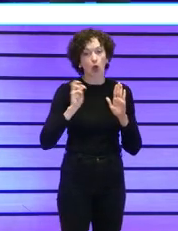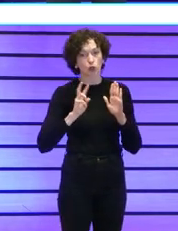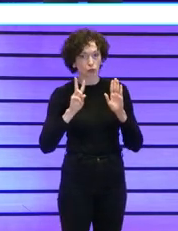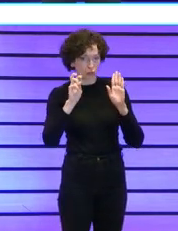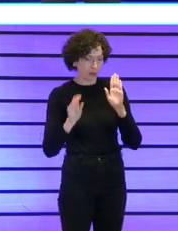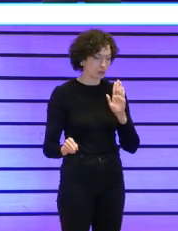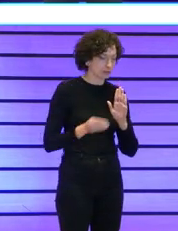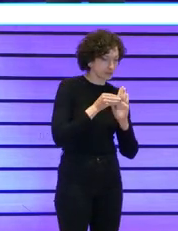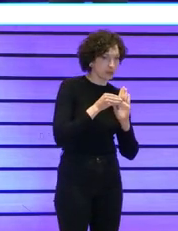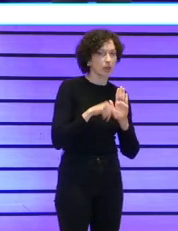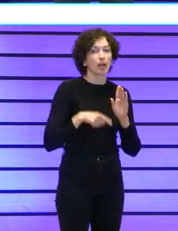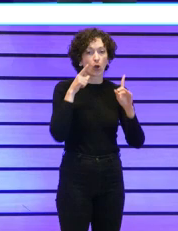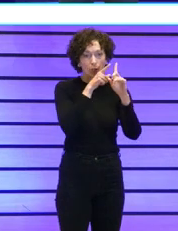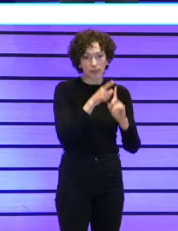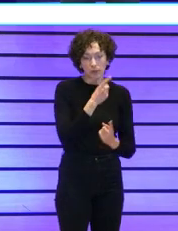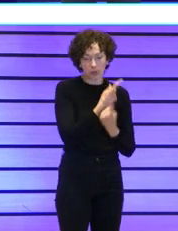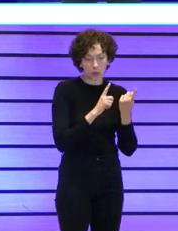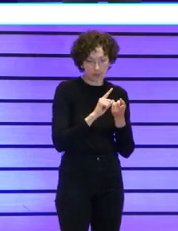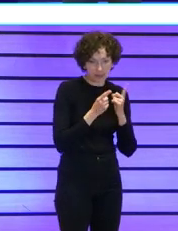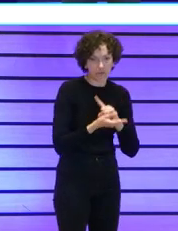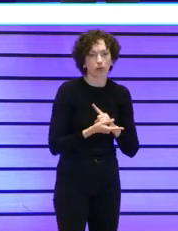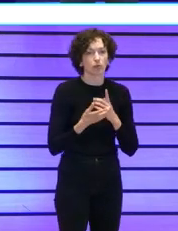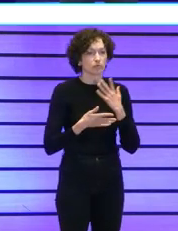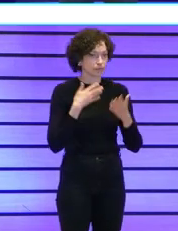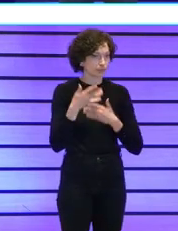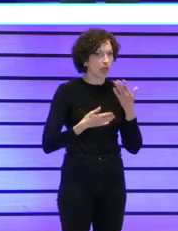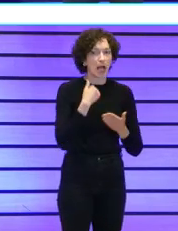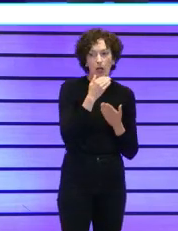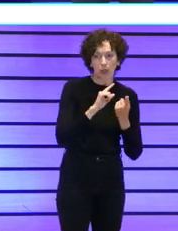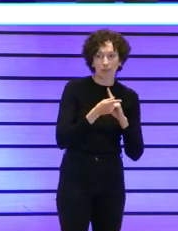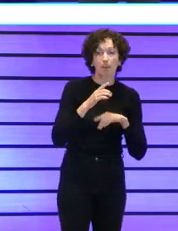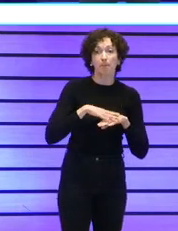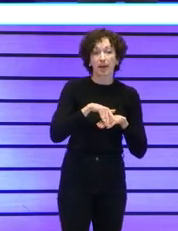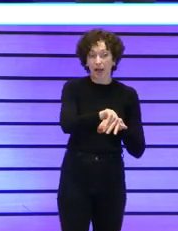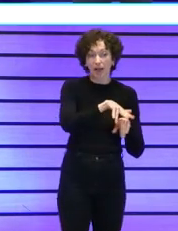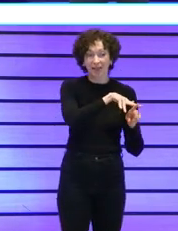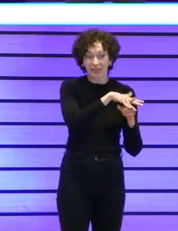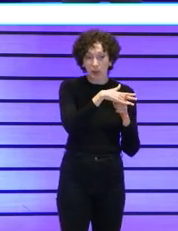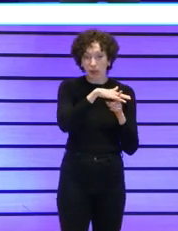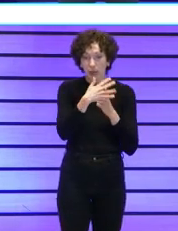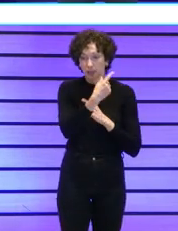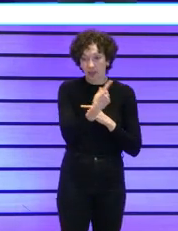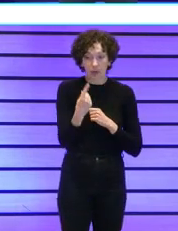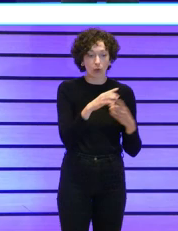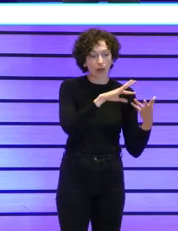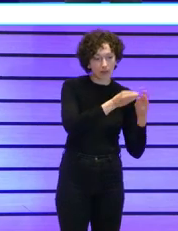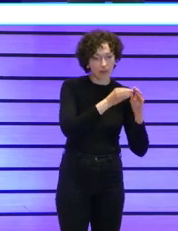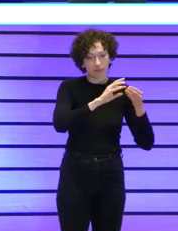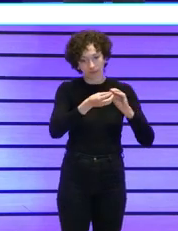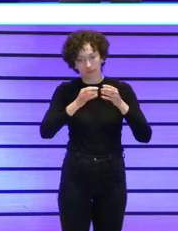otro modificamos alguna meta modificamos algún dato para que se adaptara a la realidad de cada centro